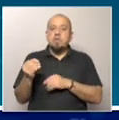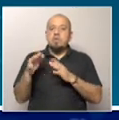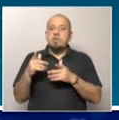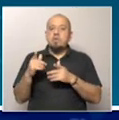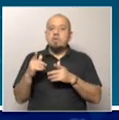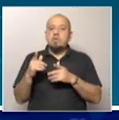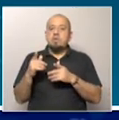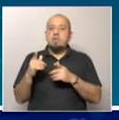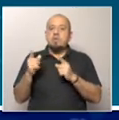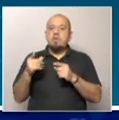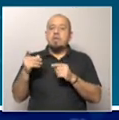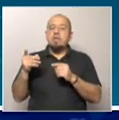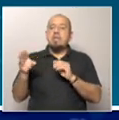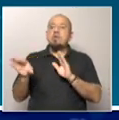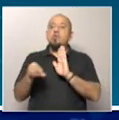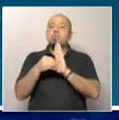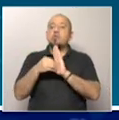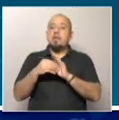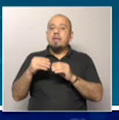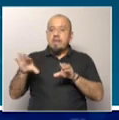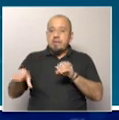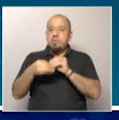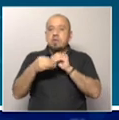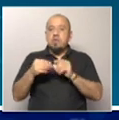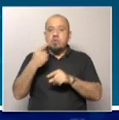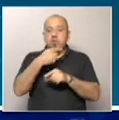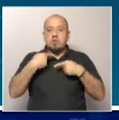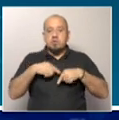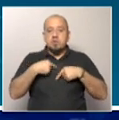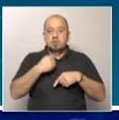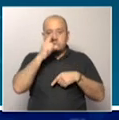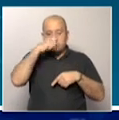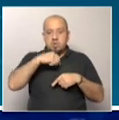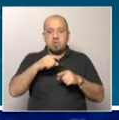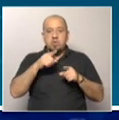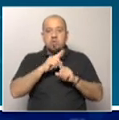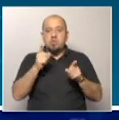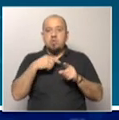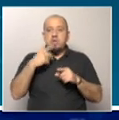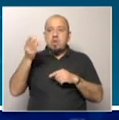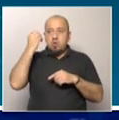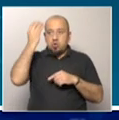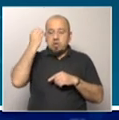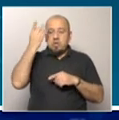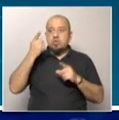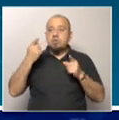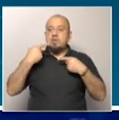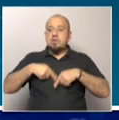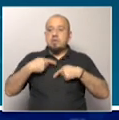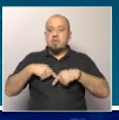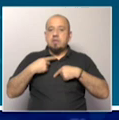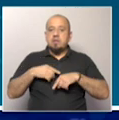incorporar un miembro ya no de la Intendencia de Montevideo sino del Congreso de Intendentes. Esta es una reforma